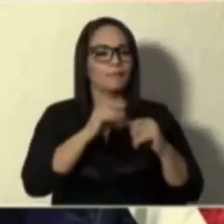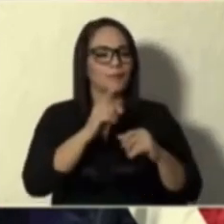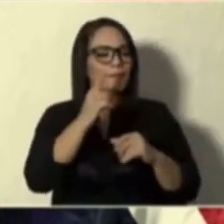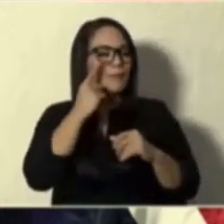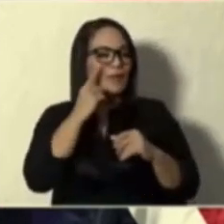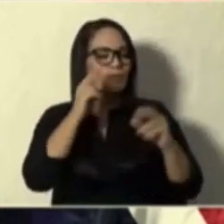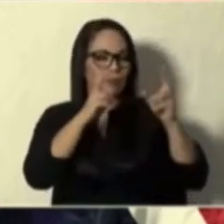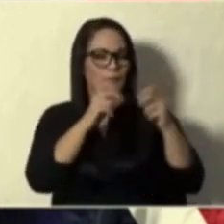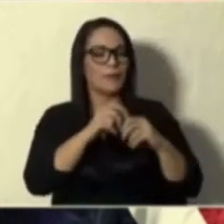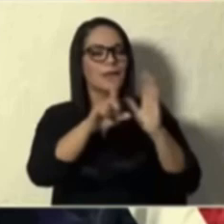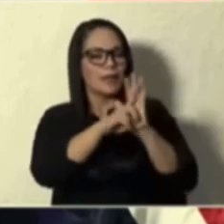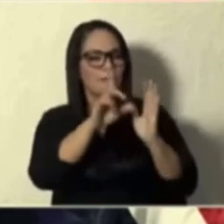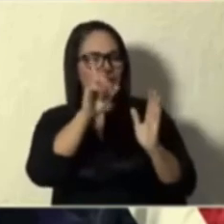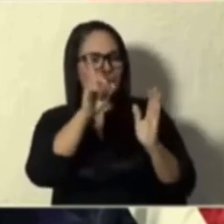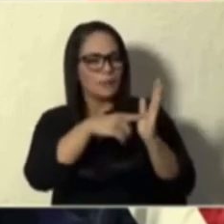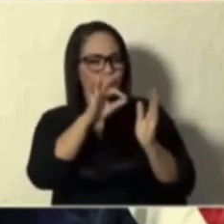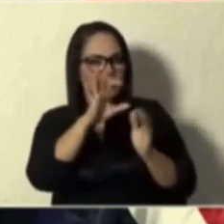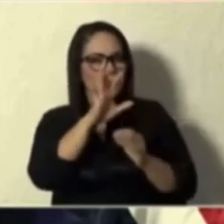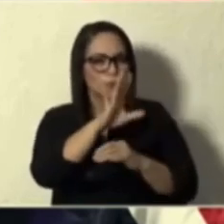creo que la ley es de 1957.